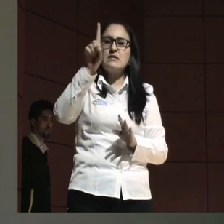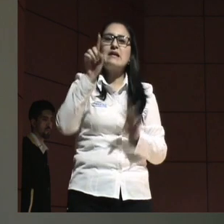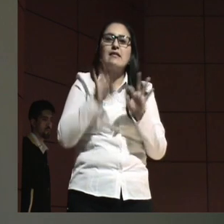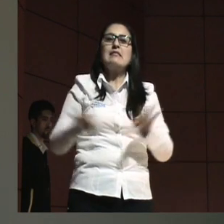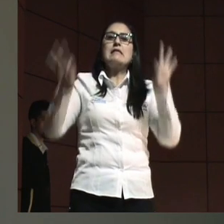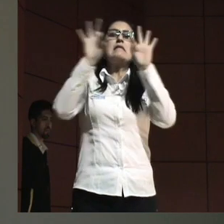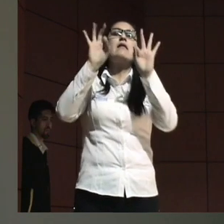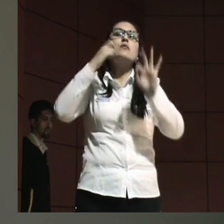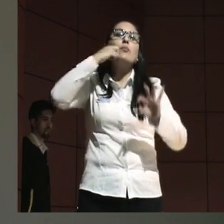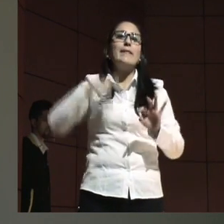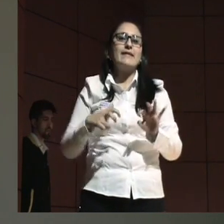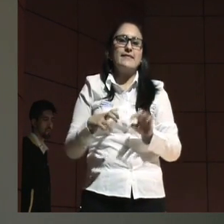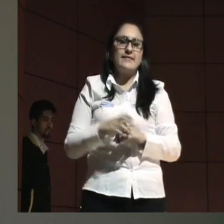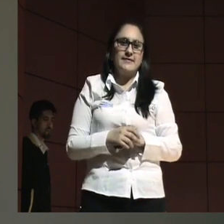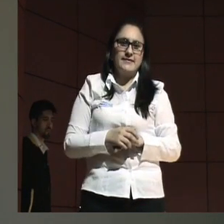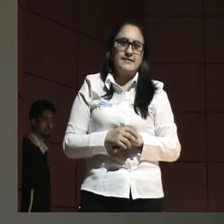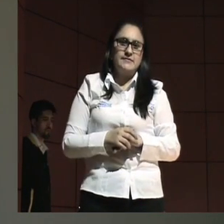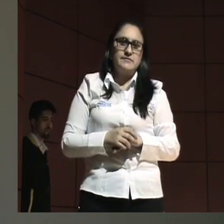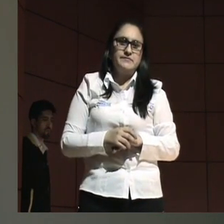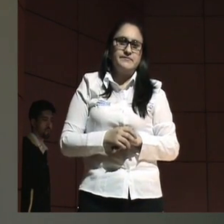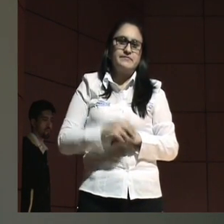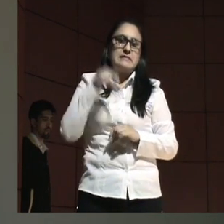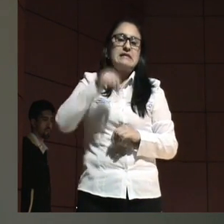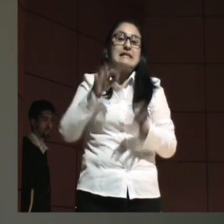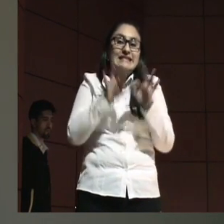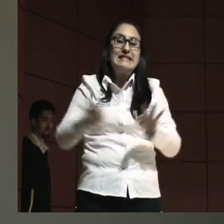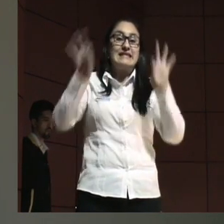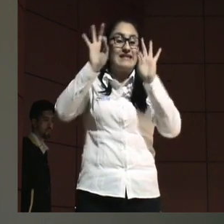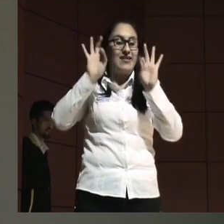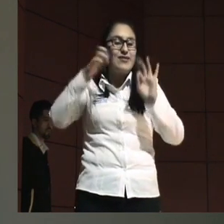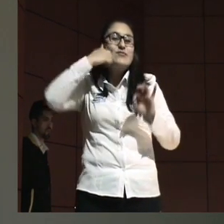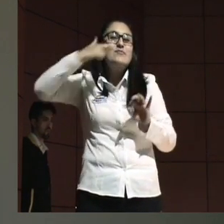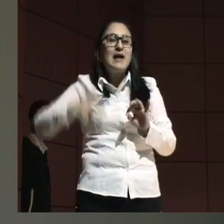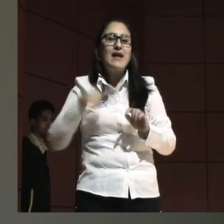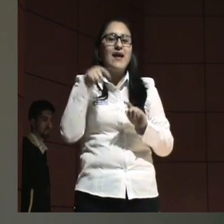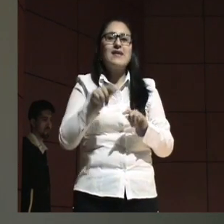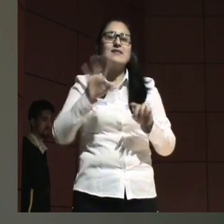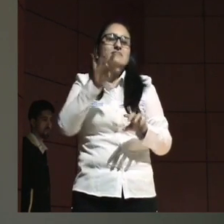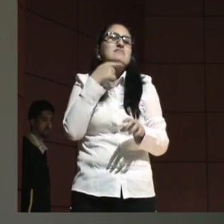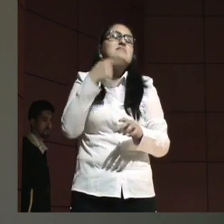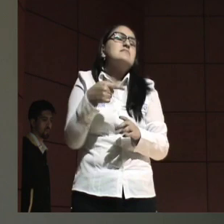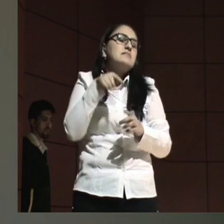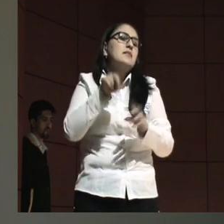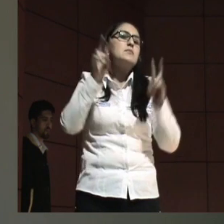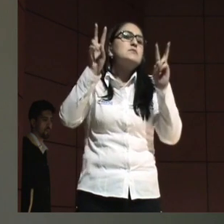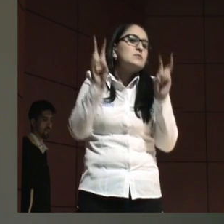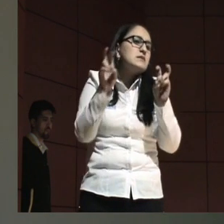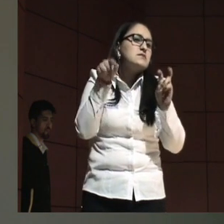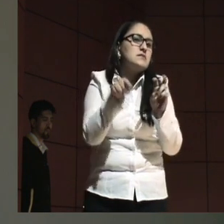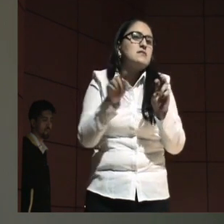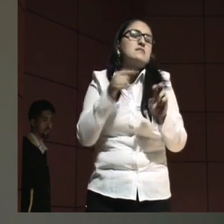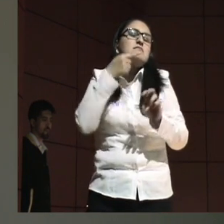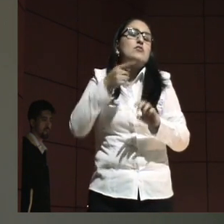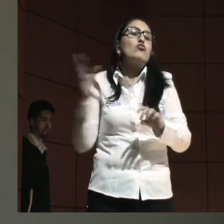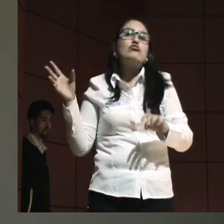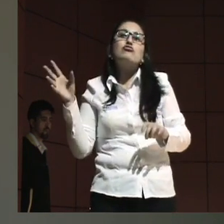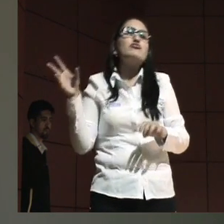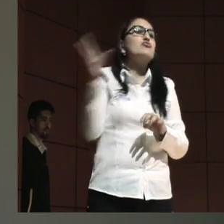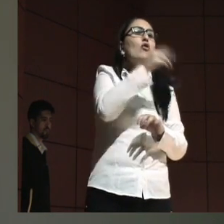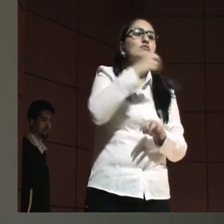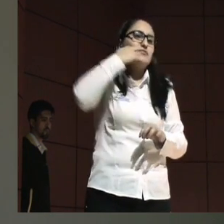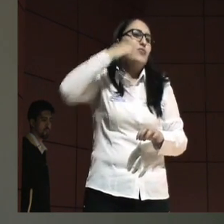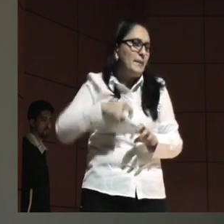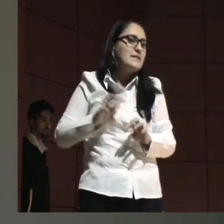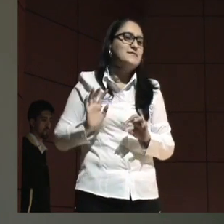humana. La dignidad humana, parte del supuesto de hecho, el supuesto fáctico, que todos somos